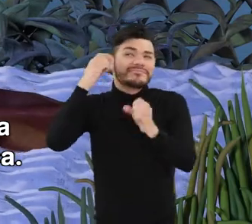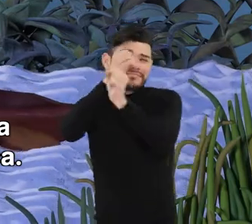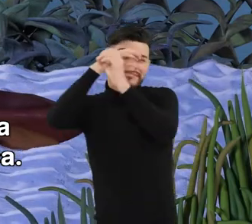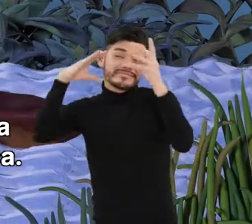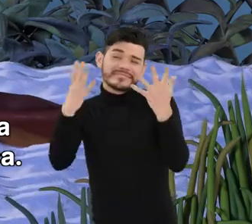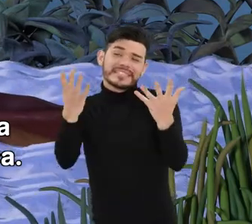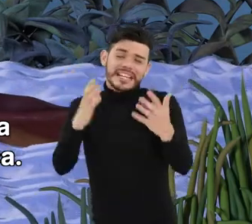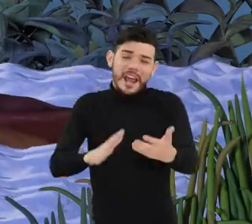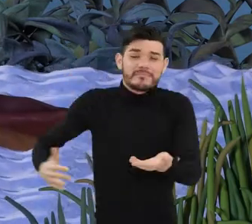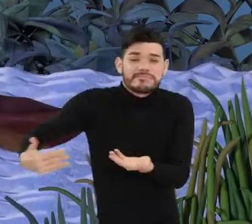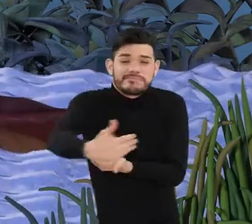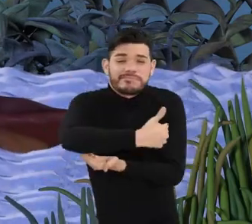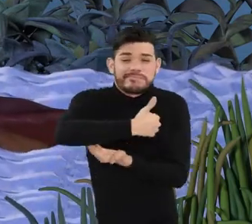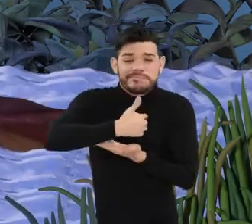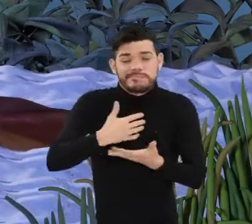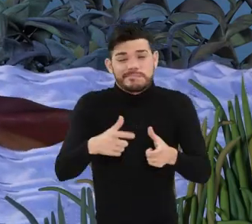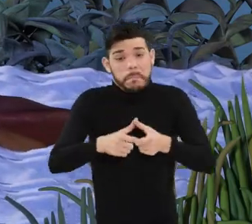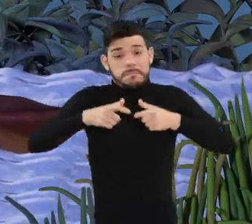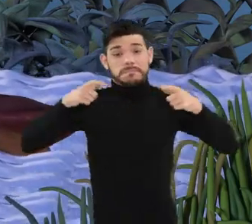tener una buena pesca.